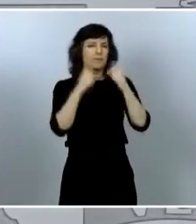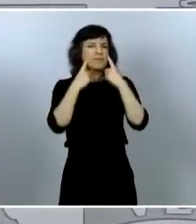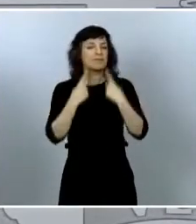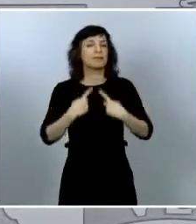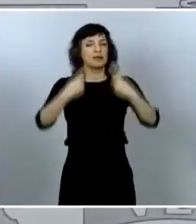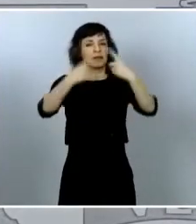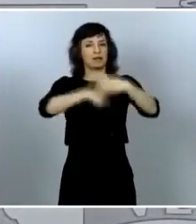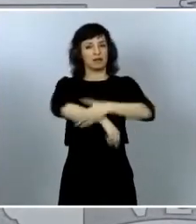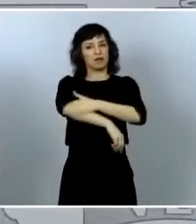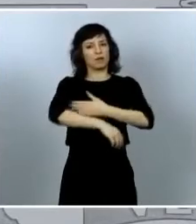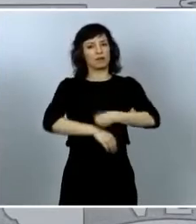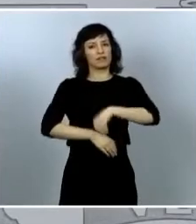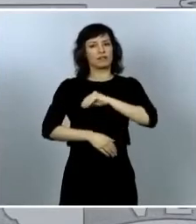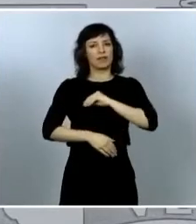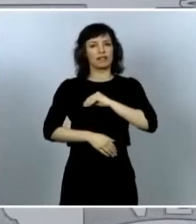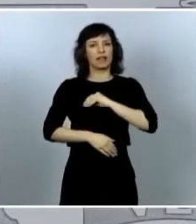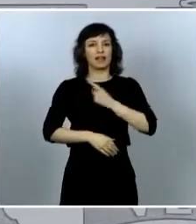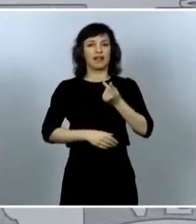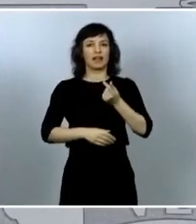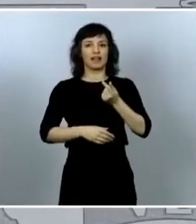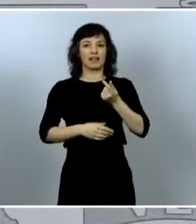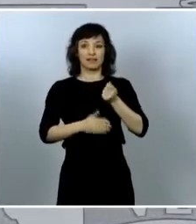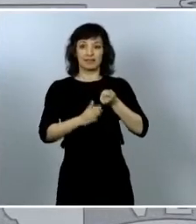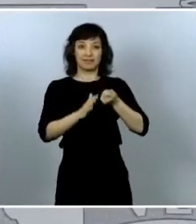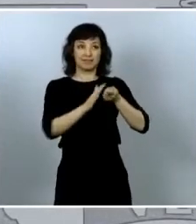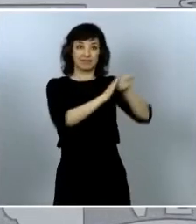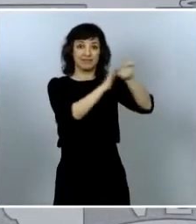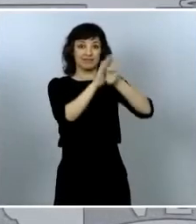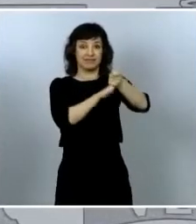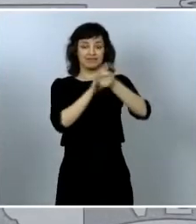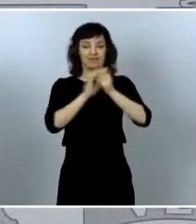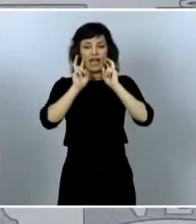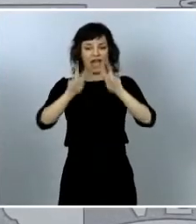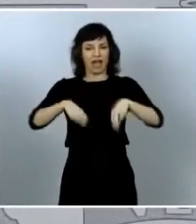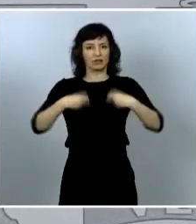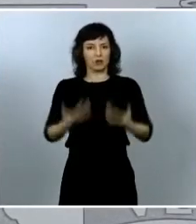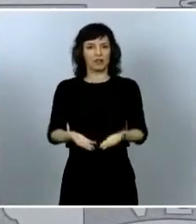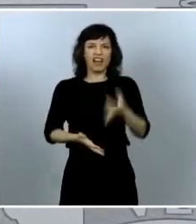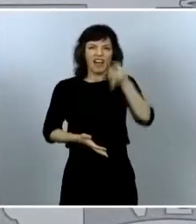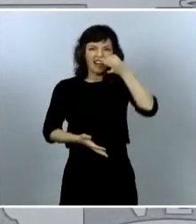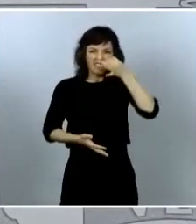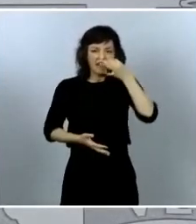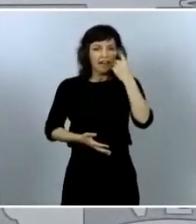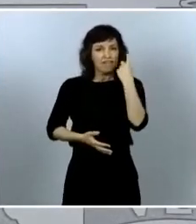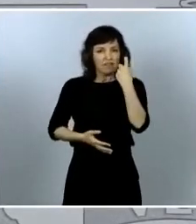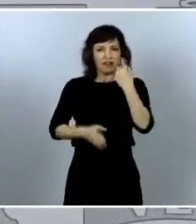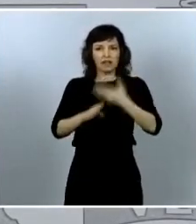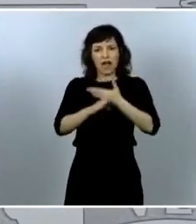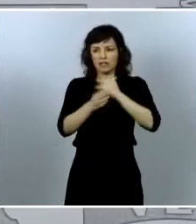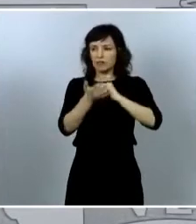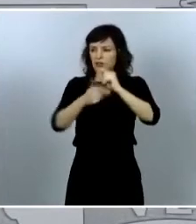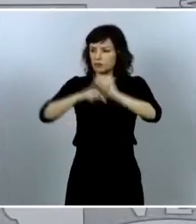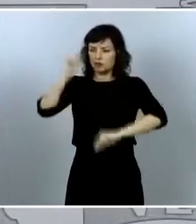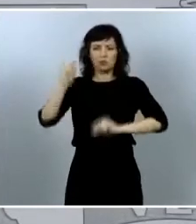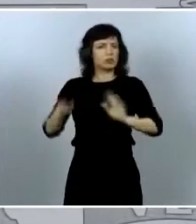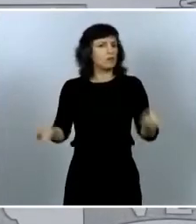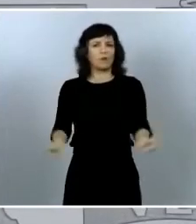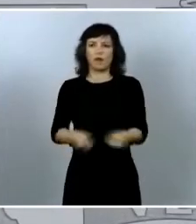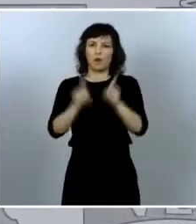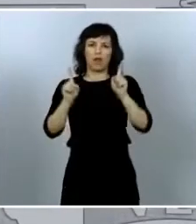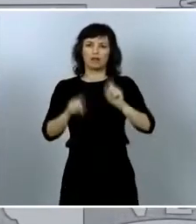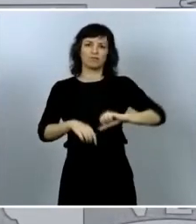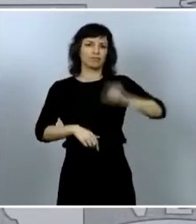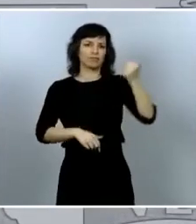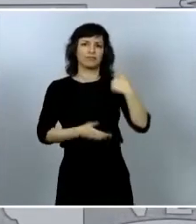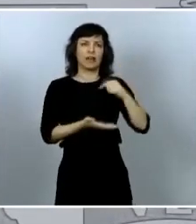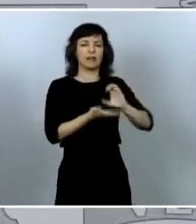actualiza las entregas a cuenta sin tan siquiera haber aprobado un anteproyecto de presupuestos hay que poner en